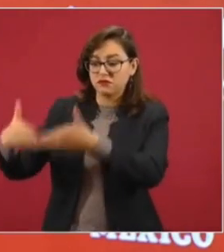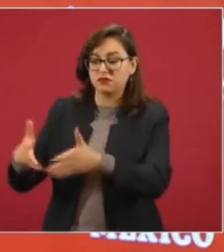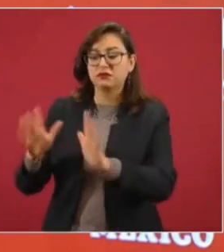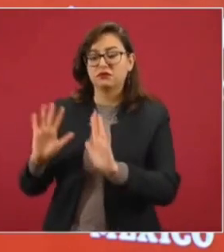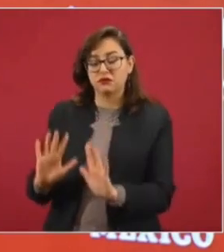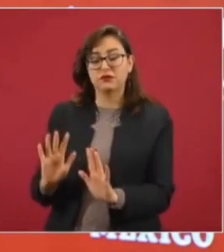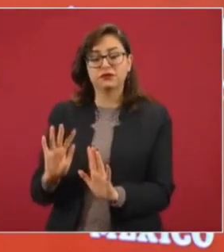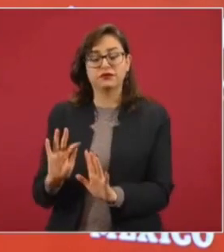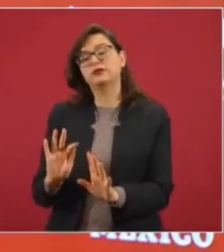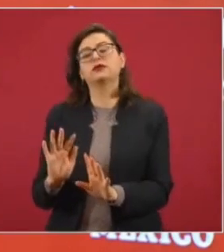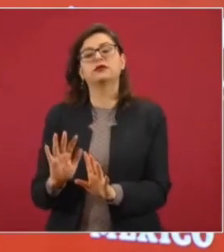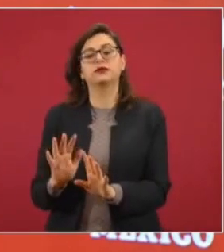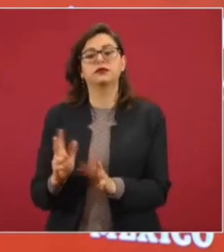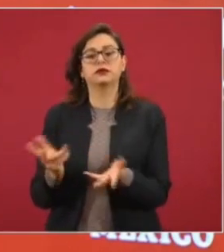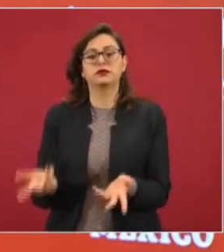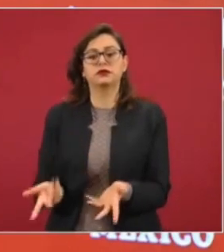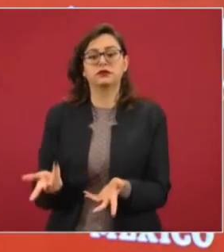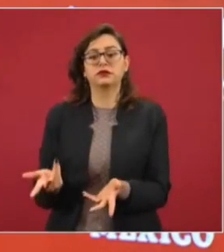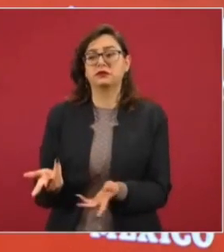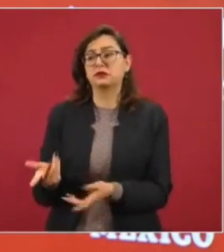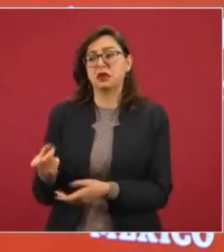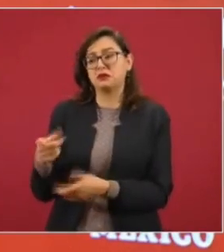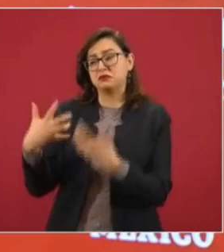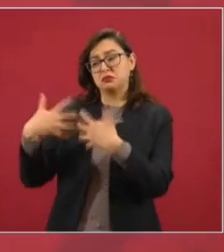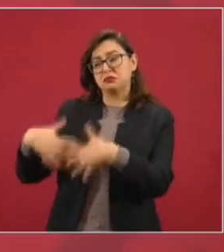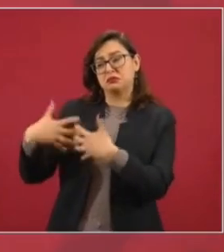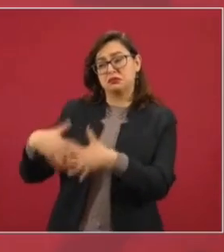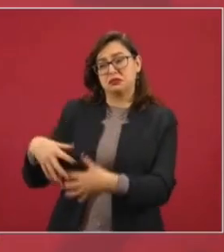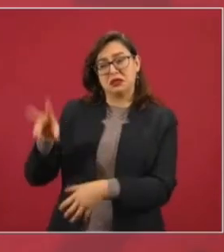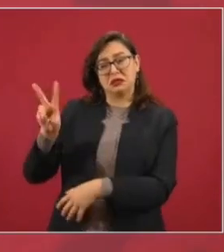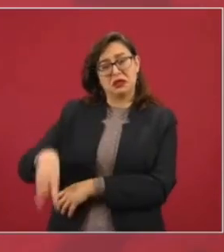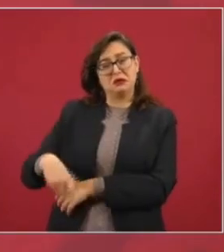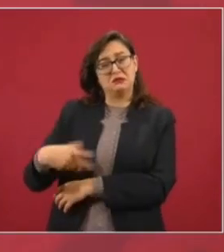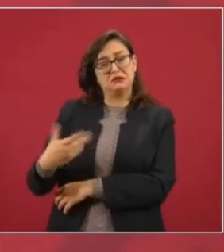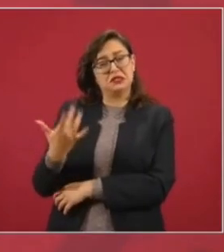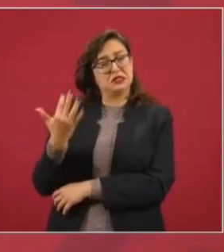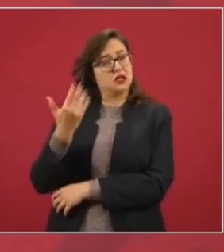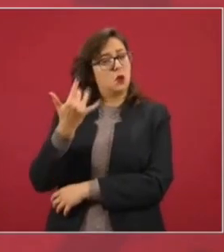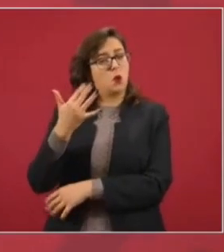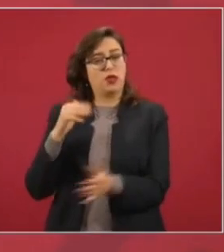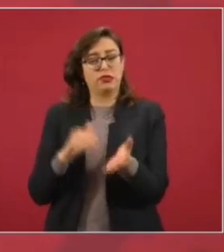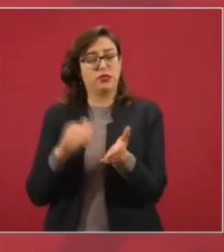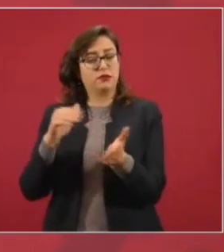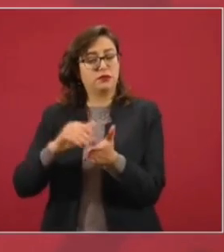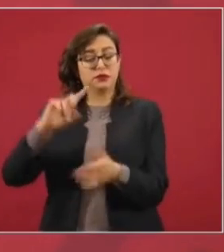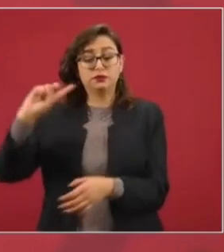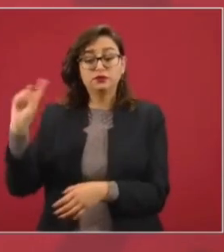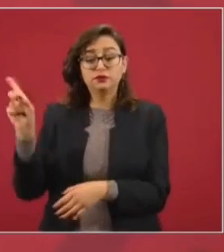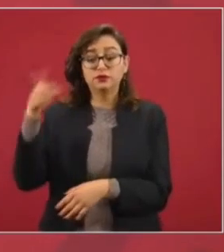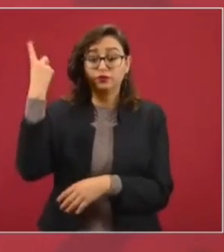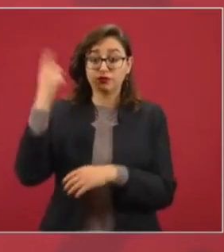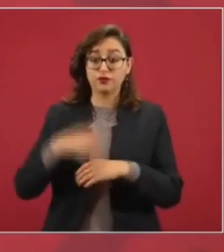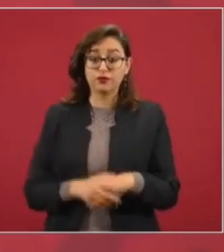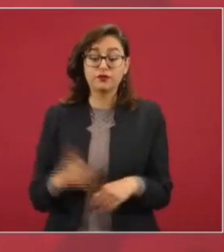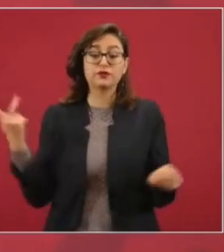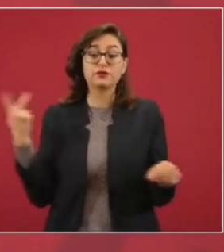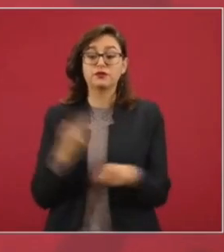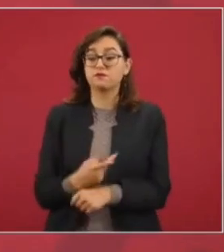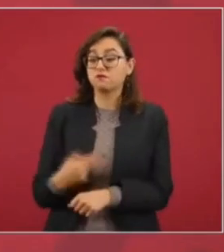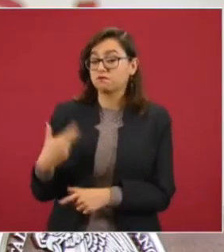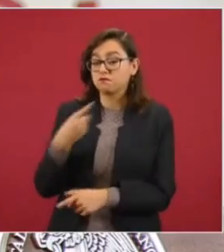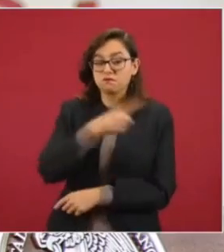hay quienes hablan de que valía 50 millones de dólares, cuando mucho. Hacen un avalúo a modo